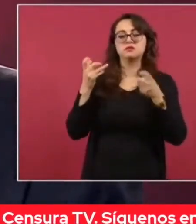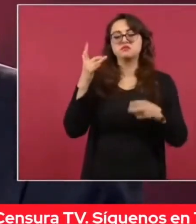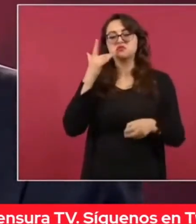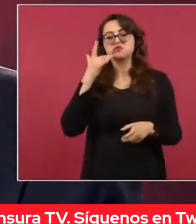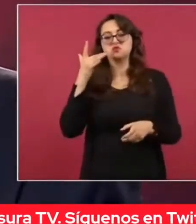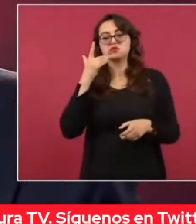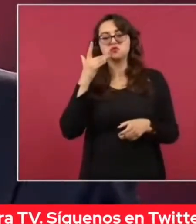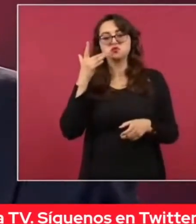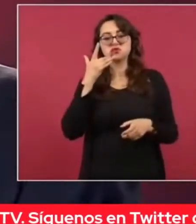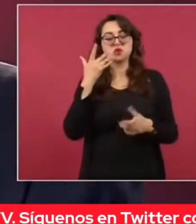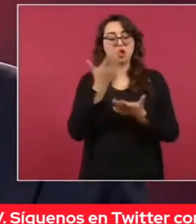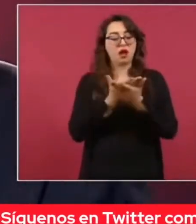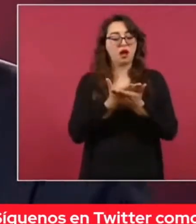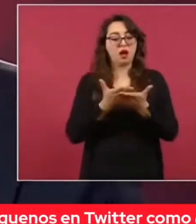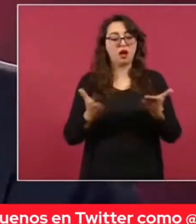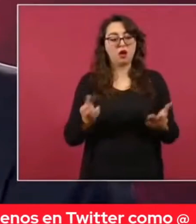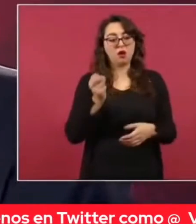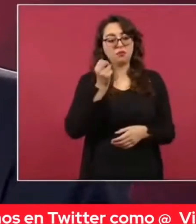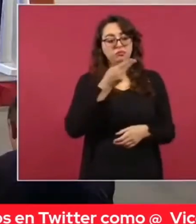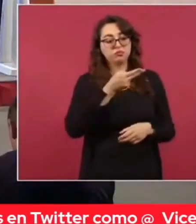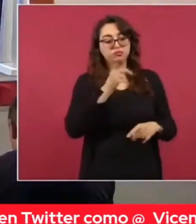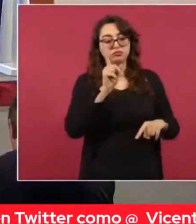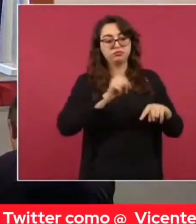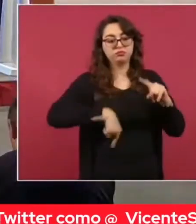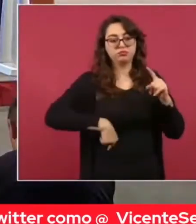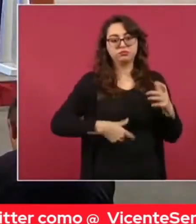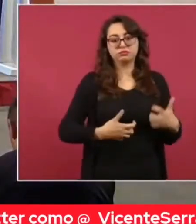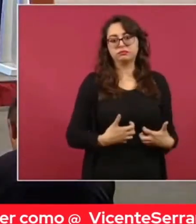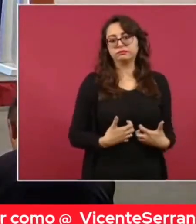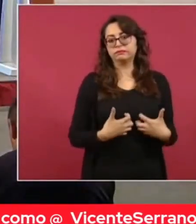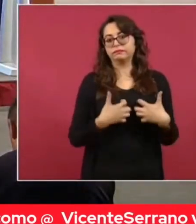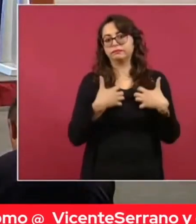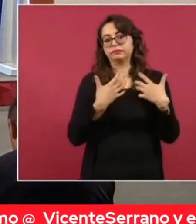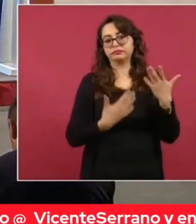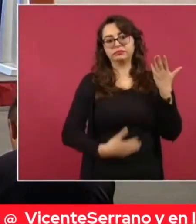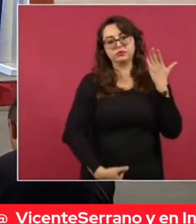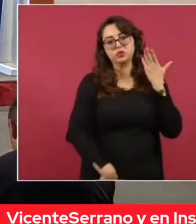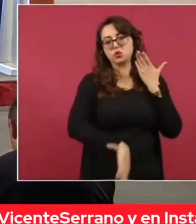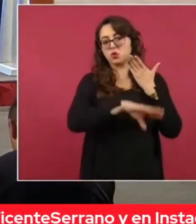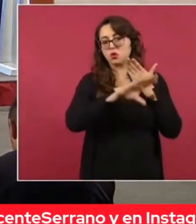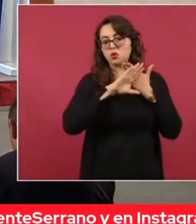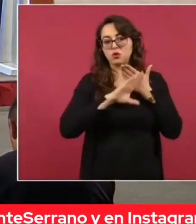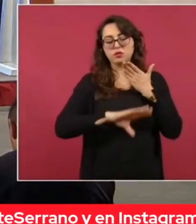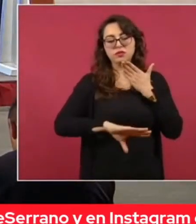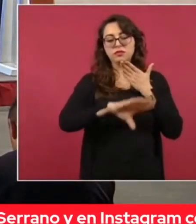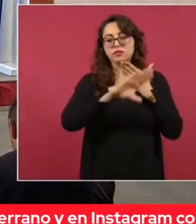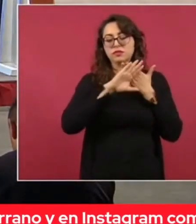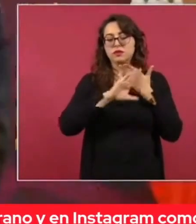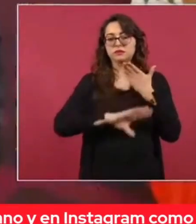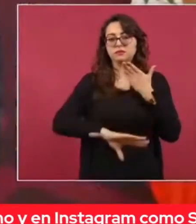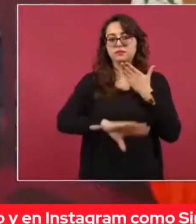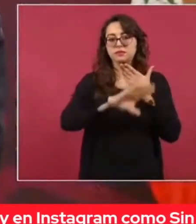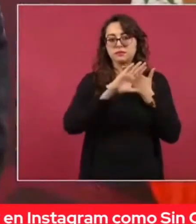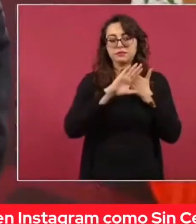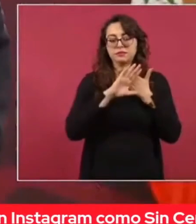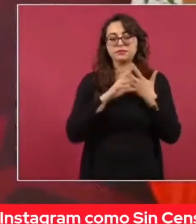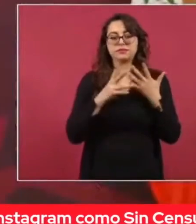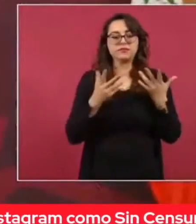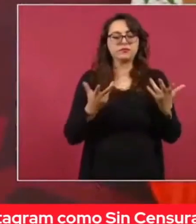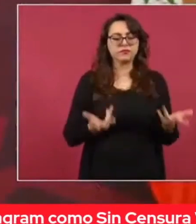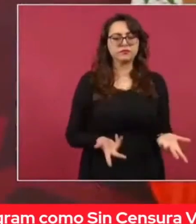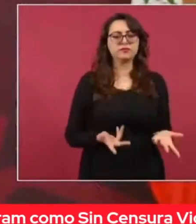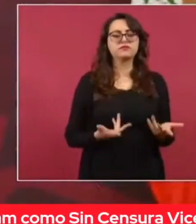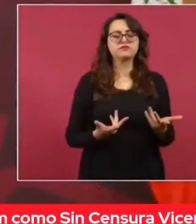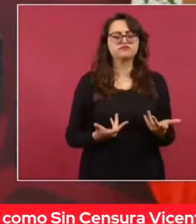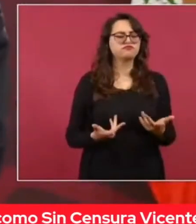en contra nuestra, todos. Les decía yo ayer que, pues siempre los hemos padecido, pero